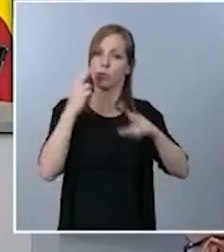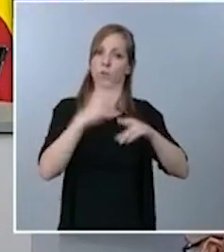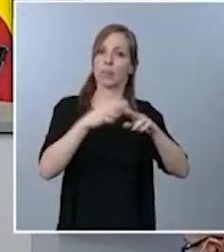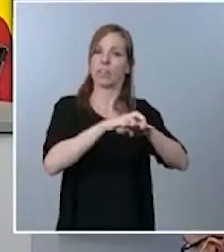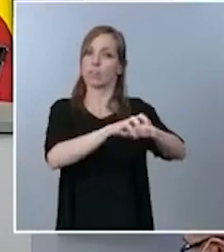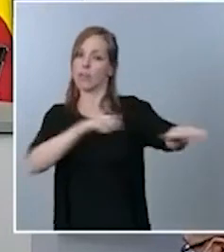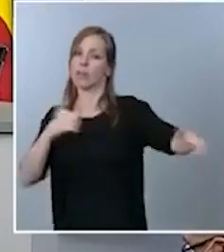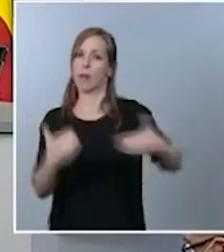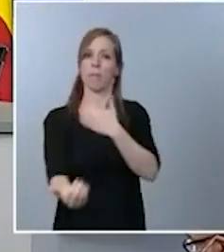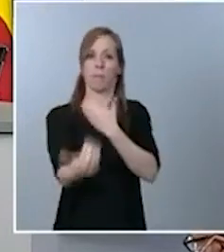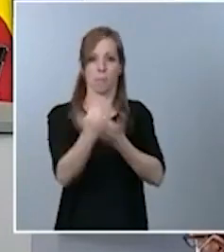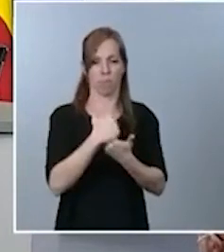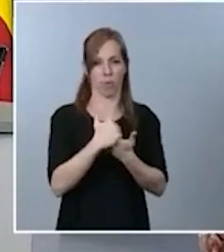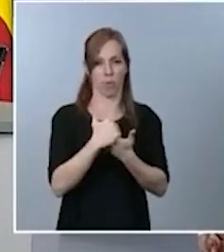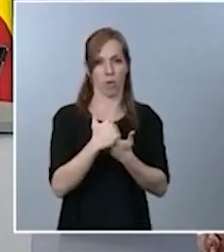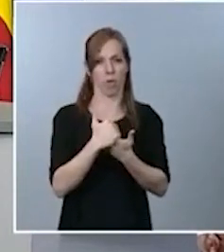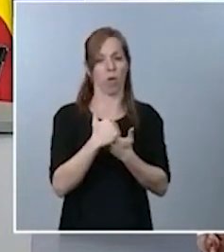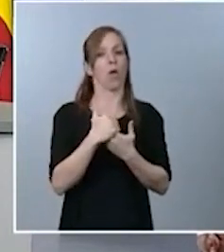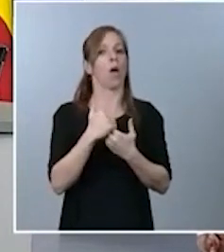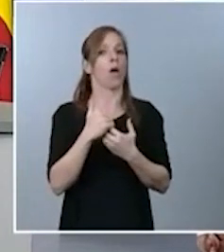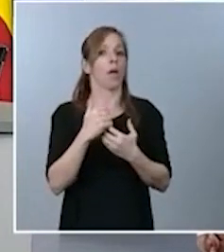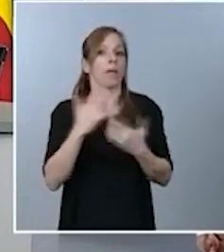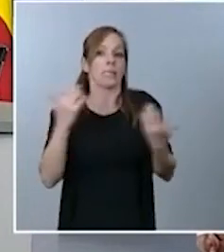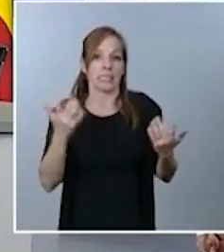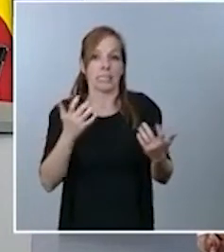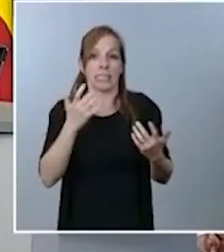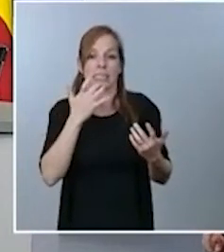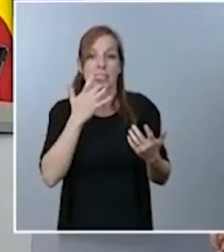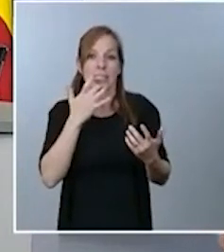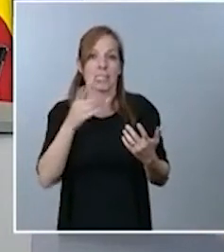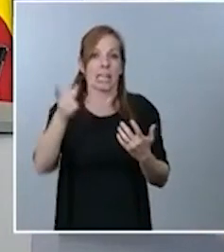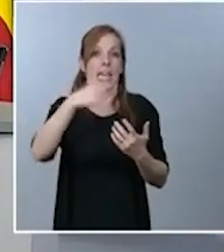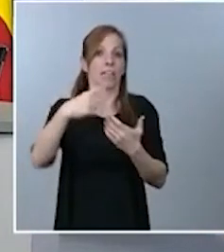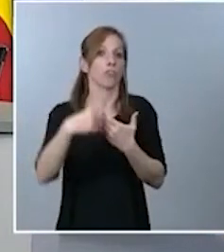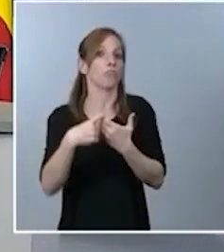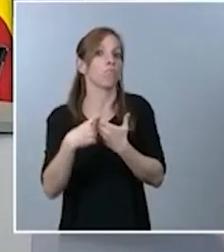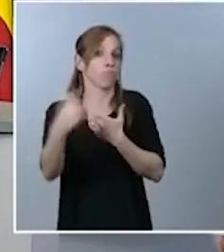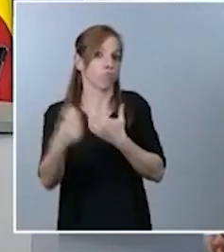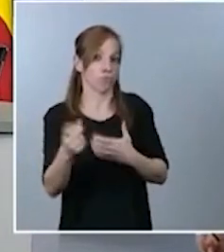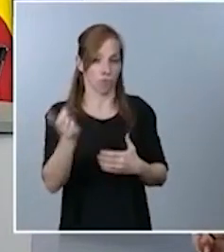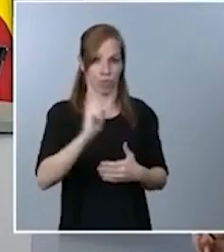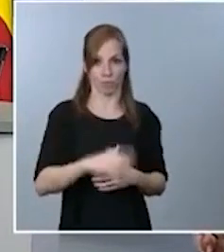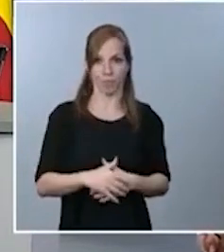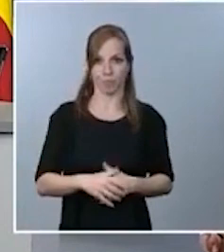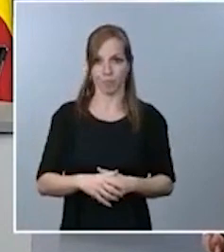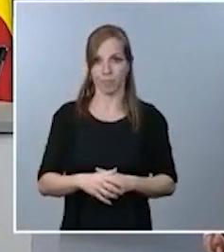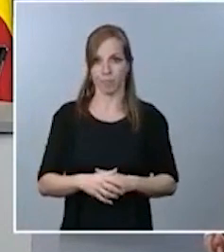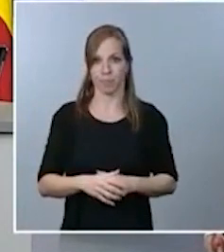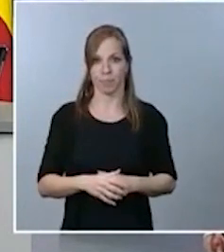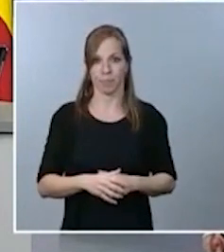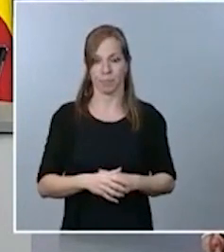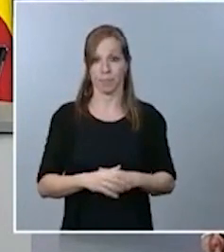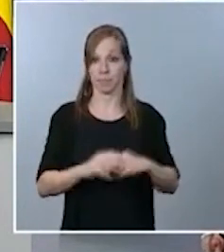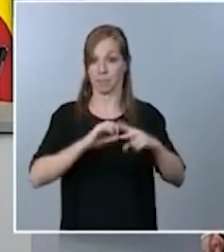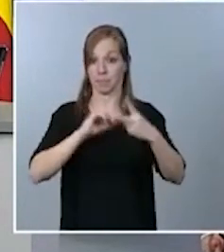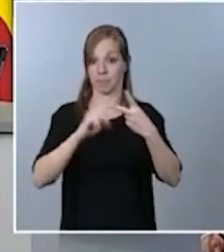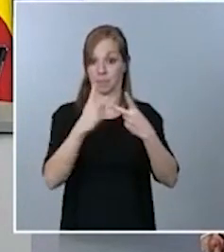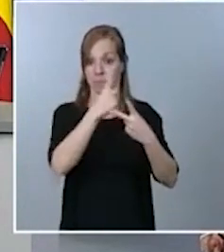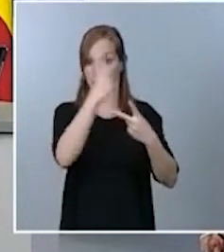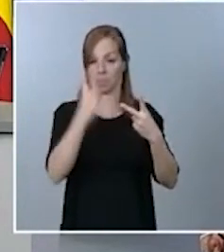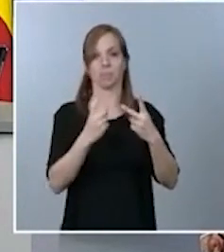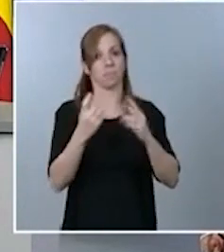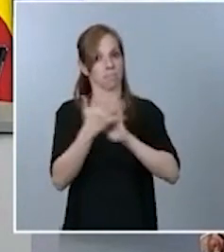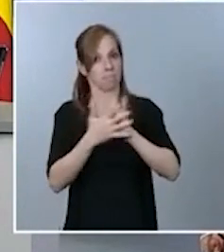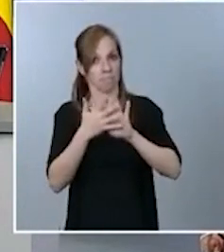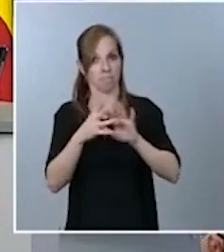Diputados que no se hayan previamente auto excluido. En relación con la siguiente cuestión y verán, yo creo que